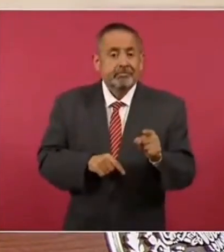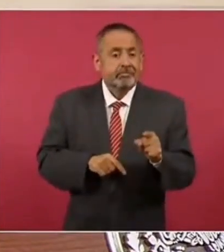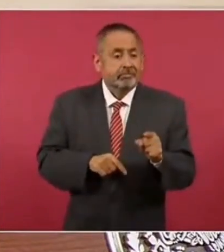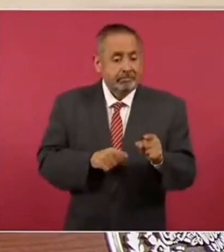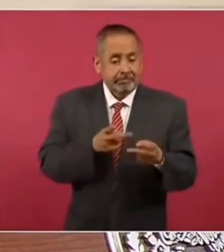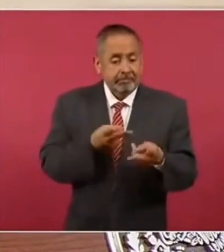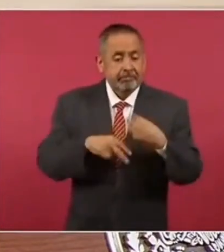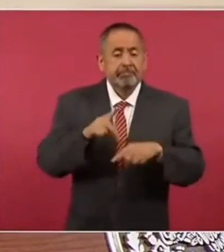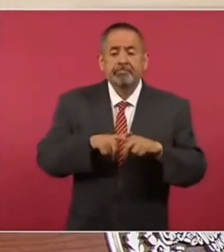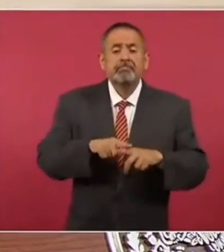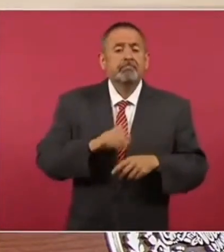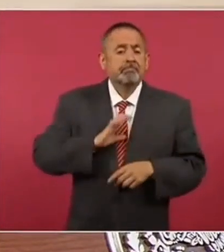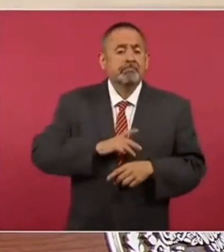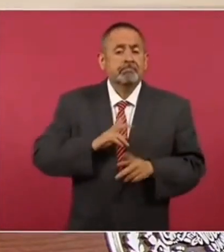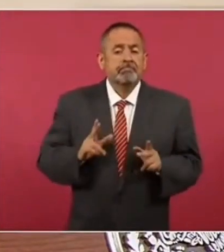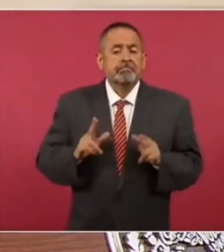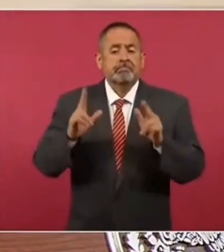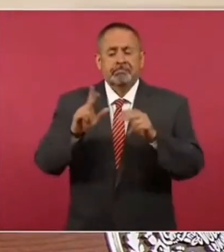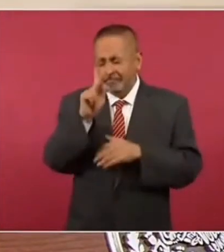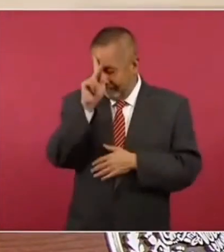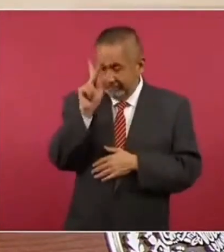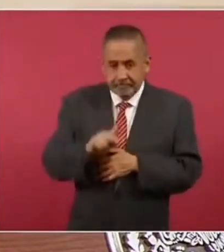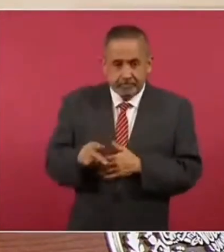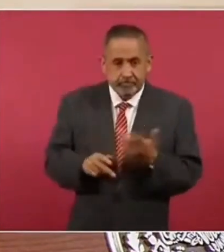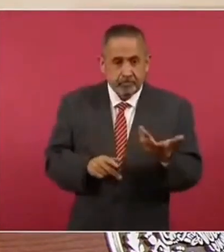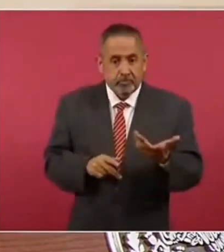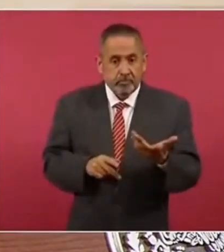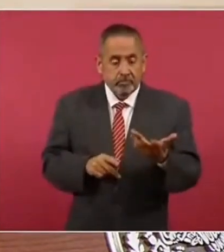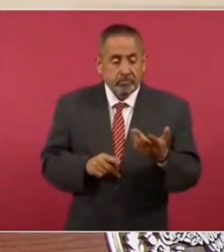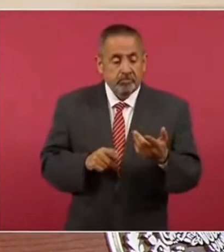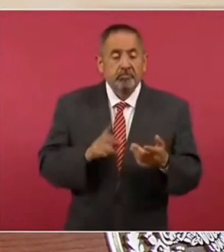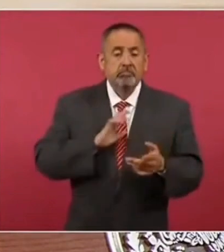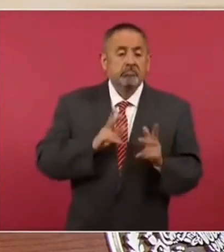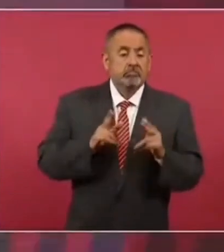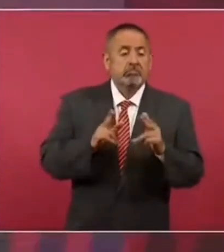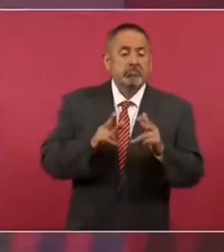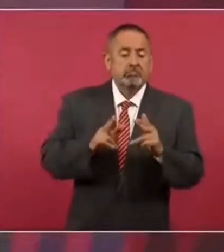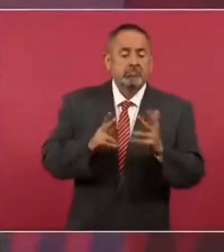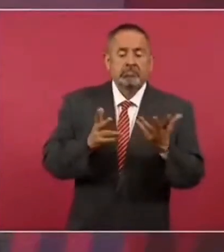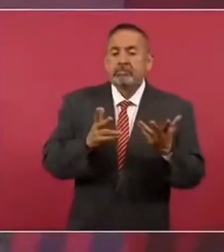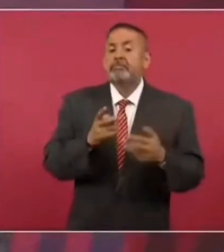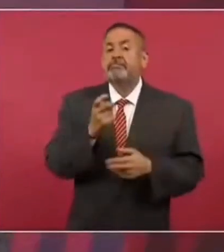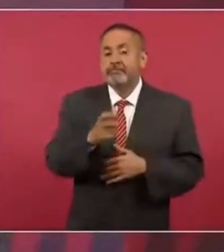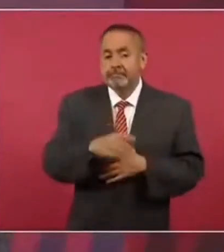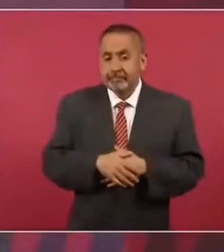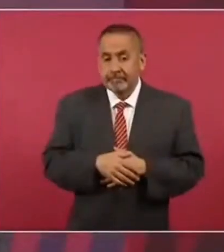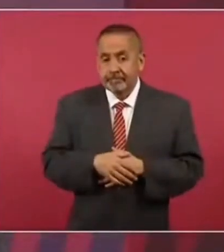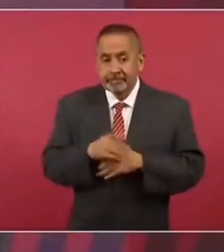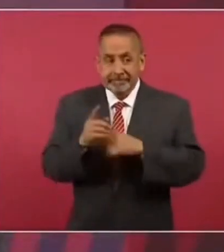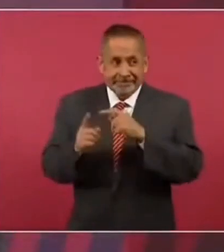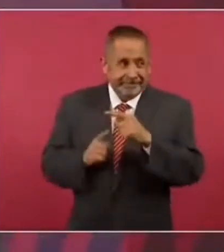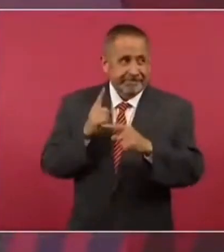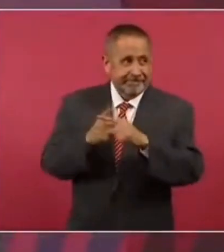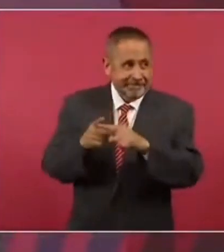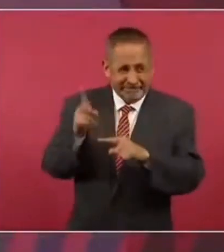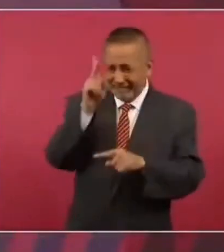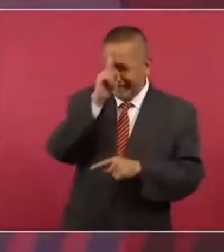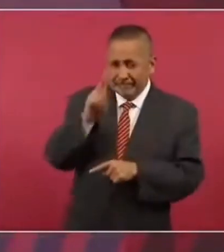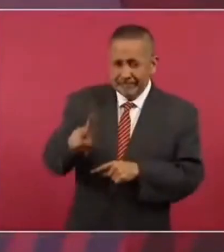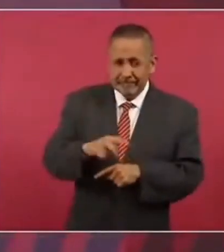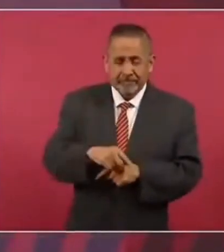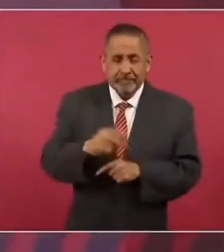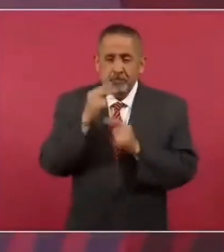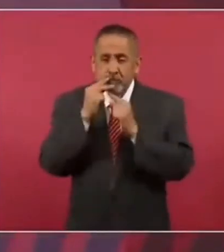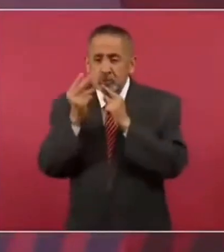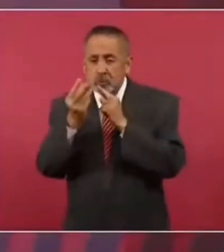cancerígenas que pueden llevar al cáncer. Más dañino el